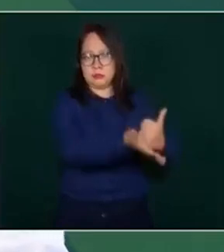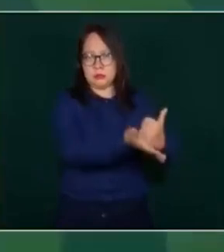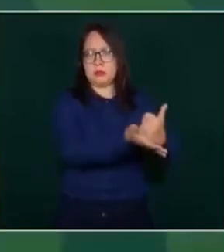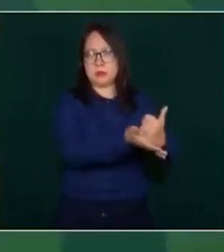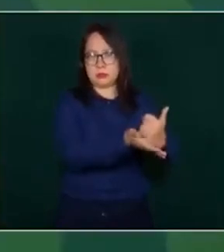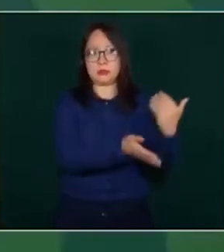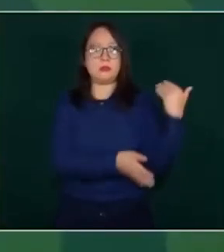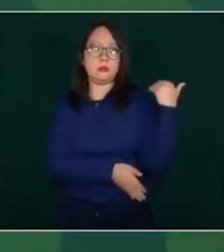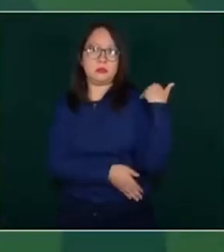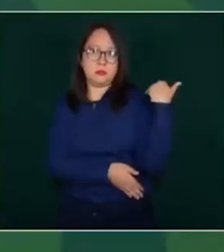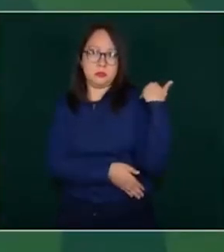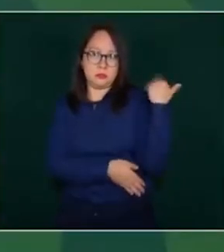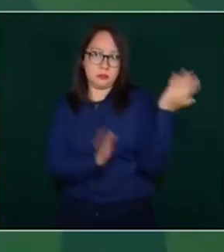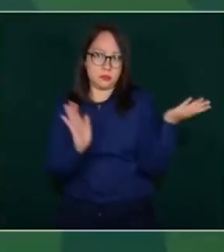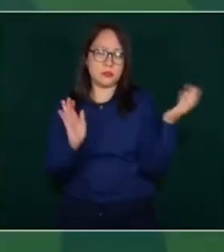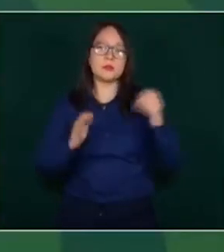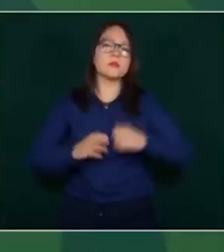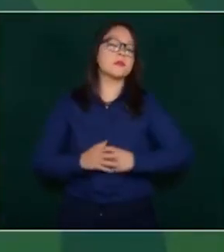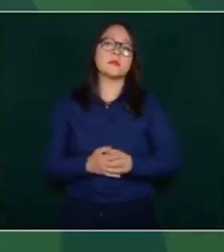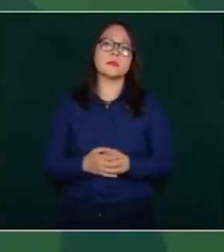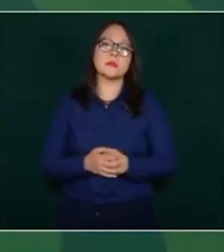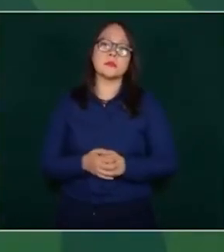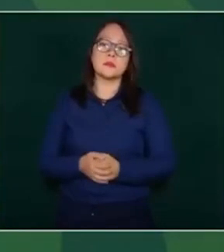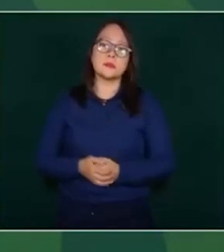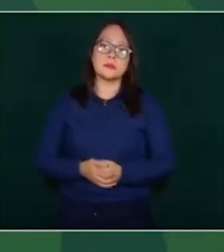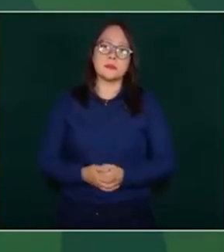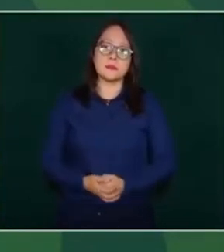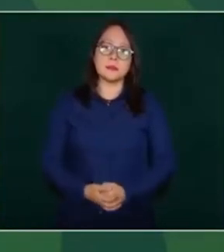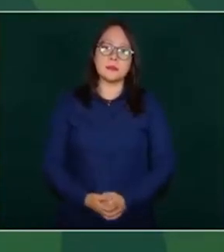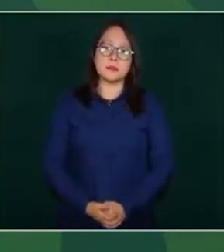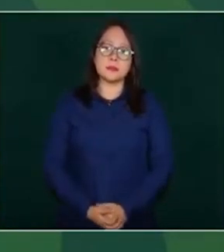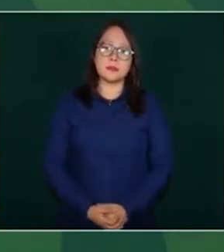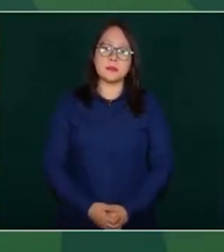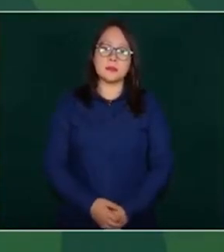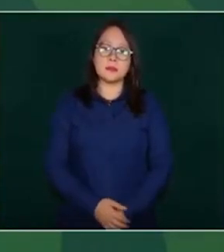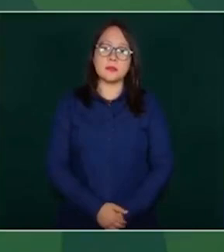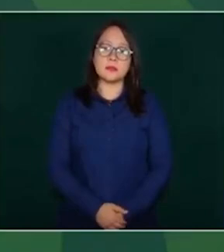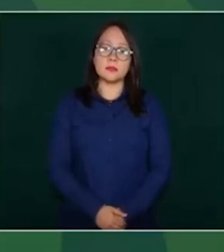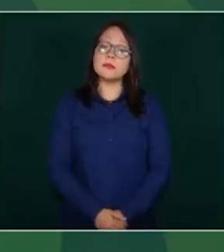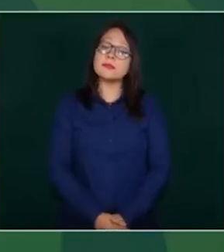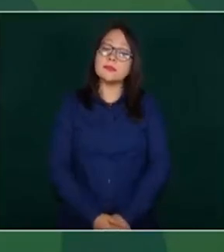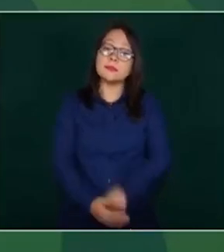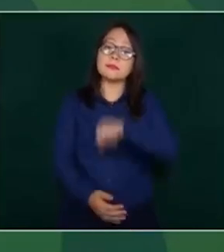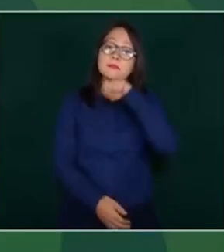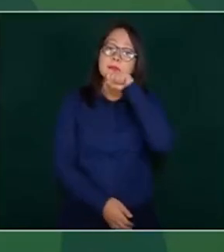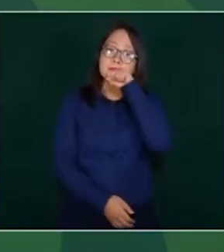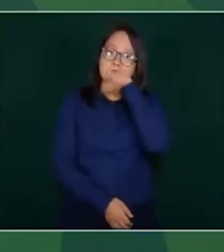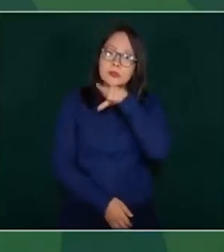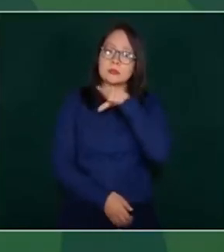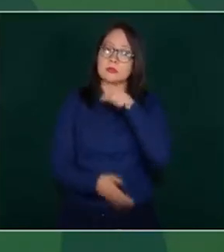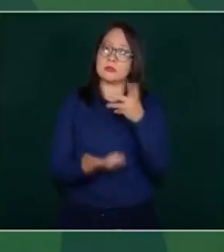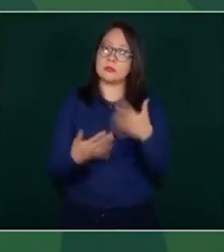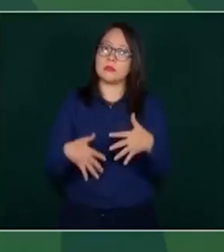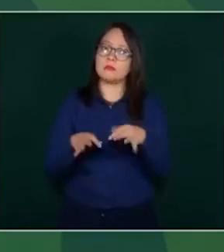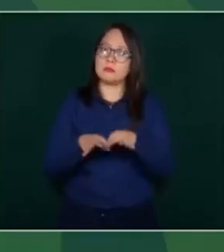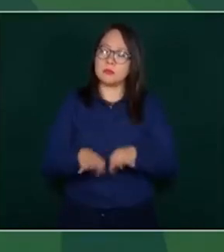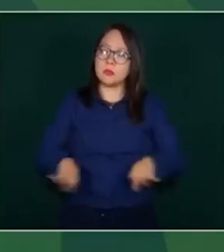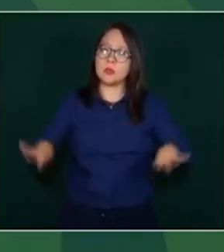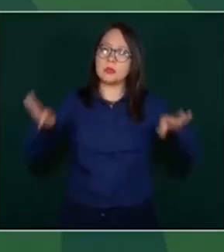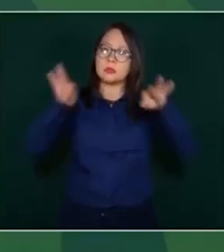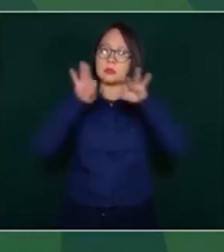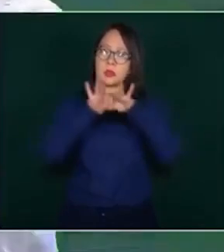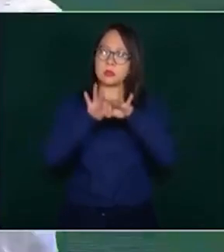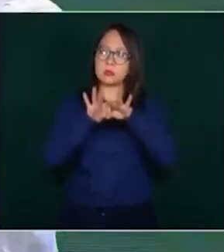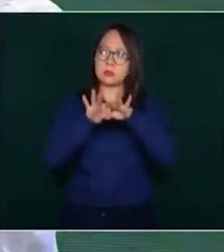es importante el que se considere la posibilidad de